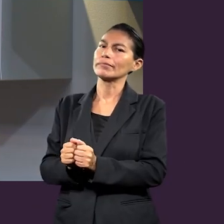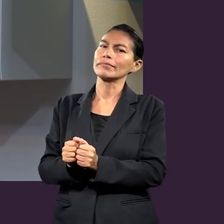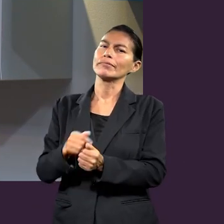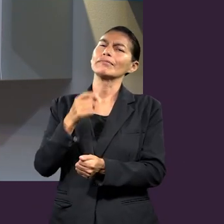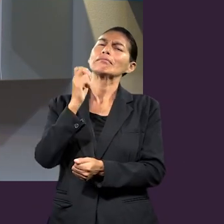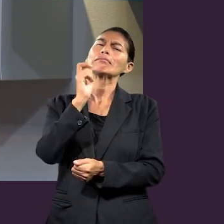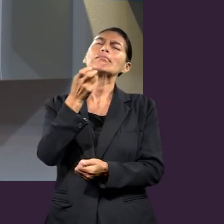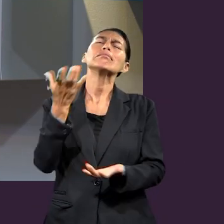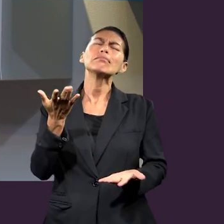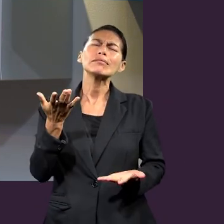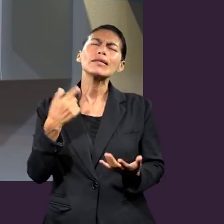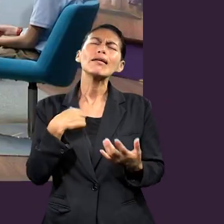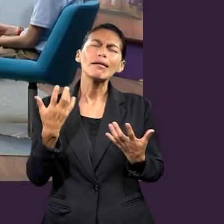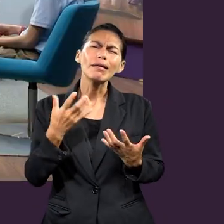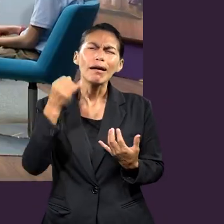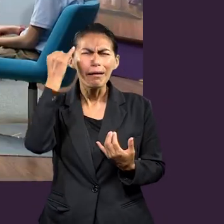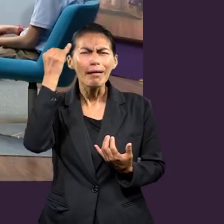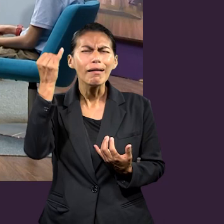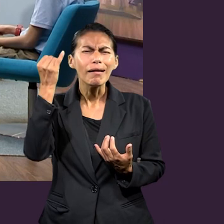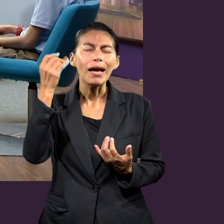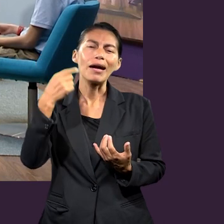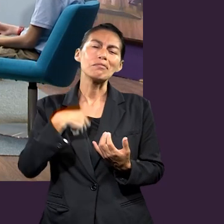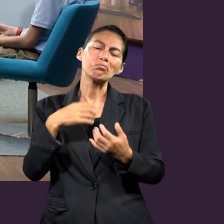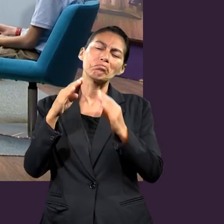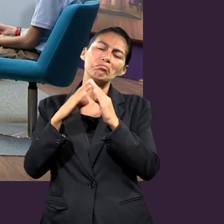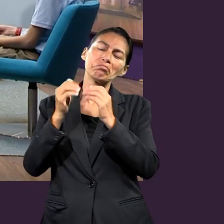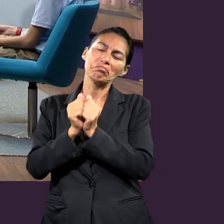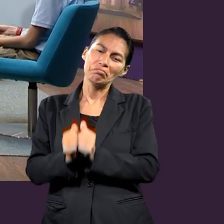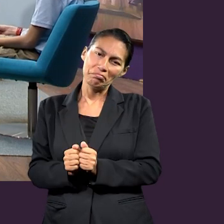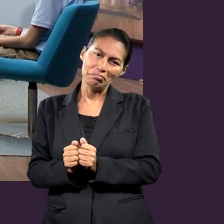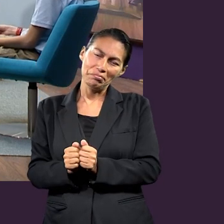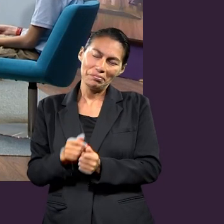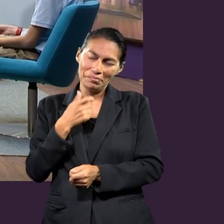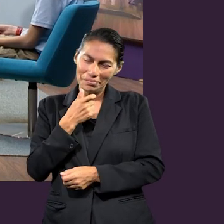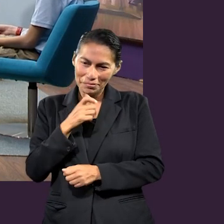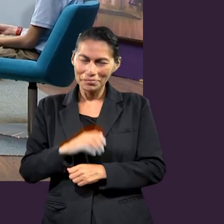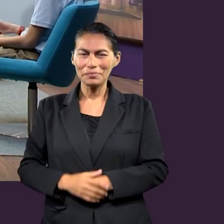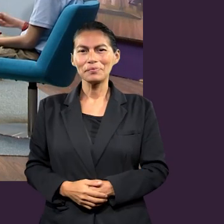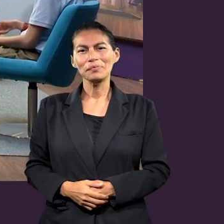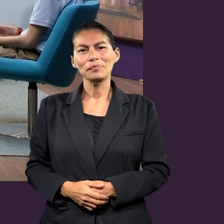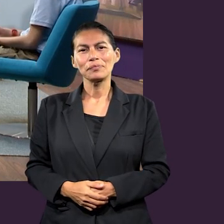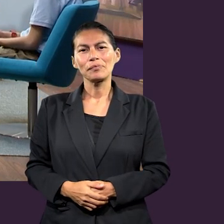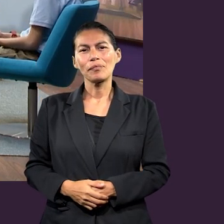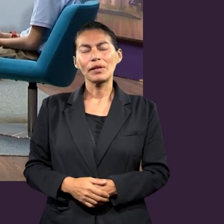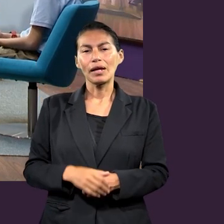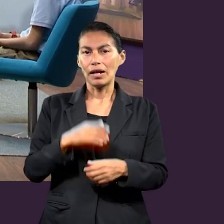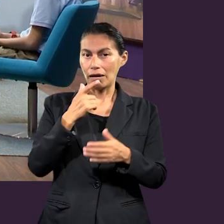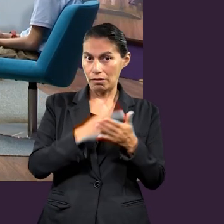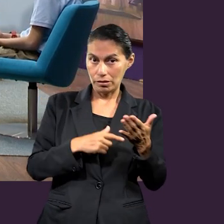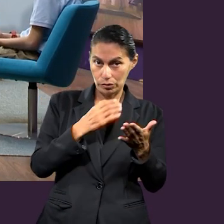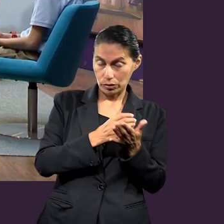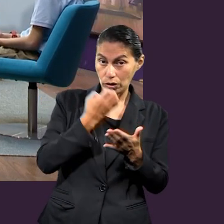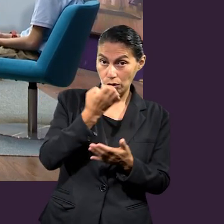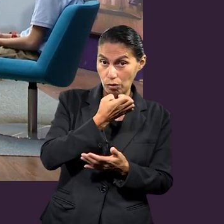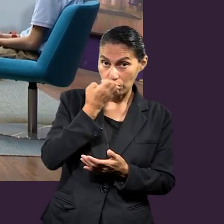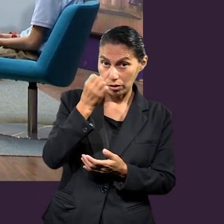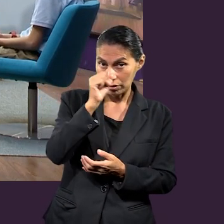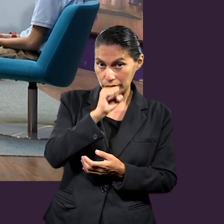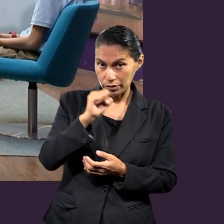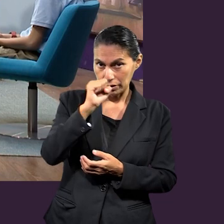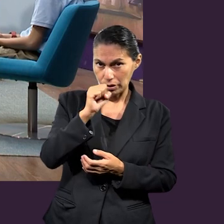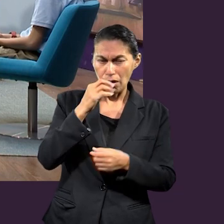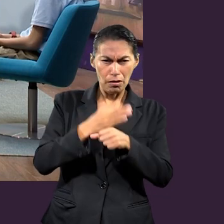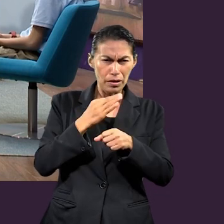Y adivinen qué pasaba. Me quedaba en la casa. La lección de Escuela Sabática que hemos estado